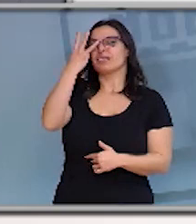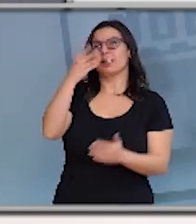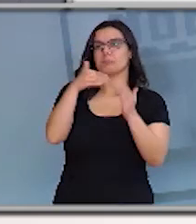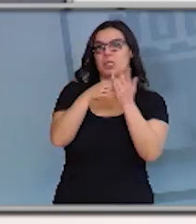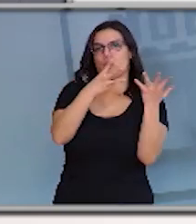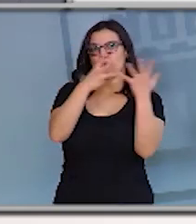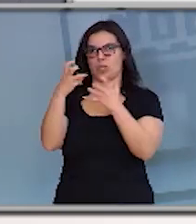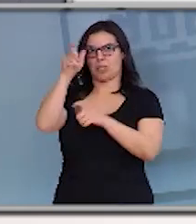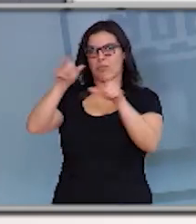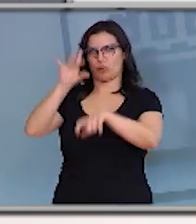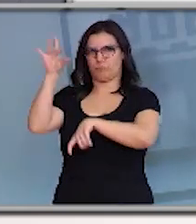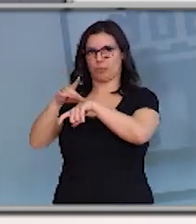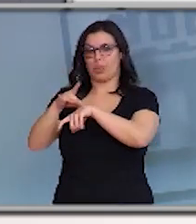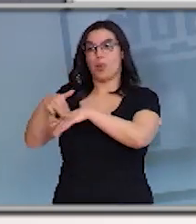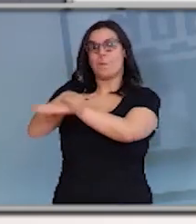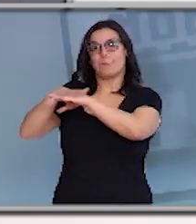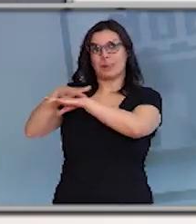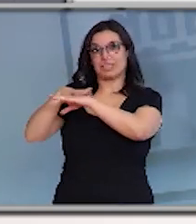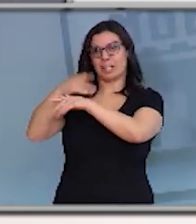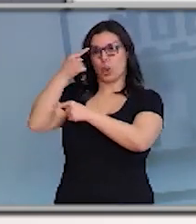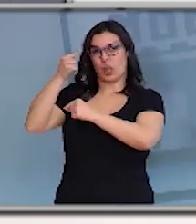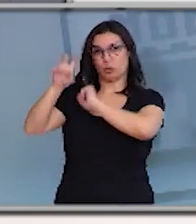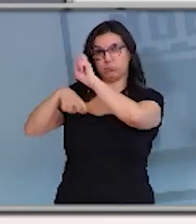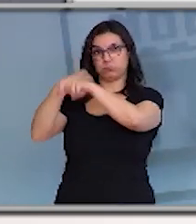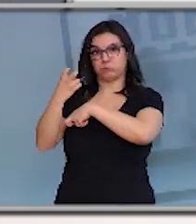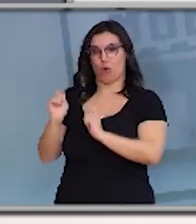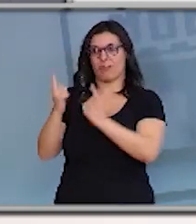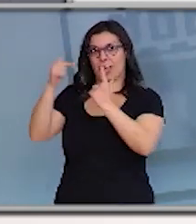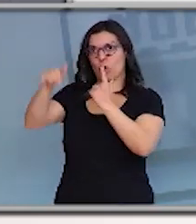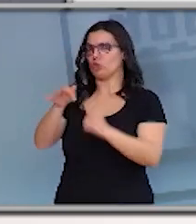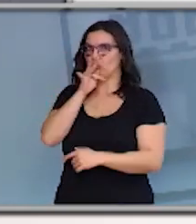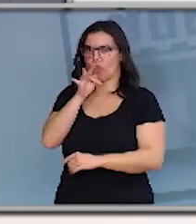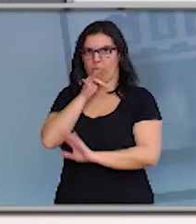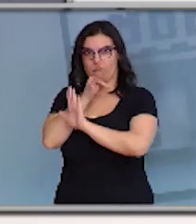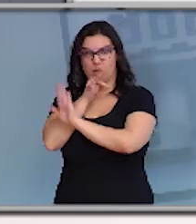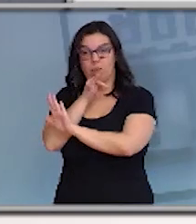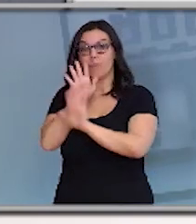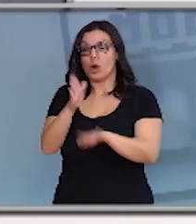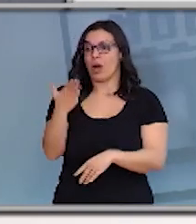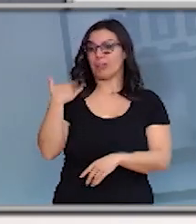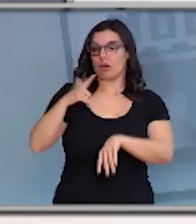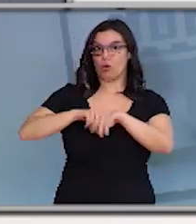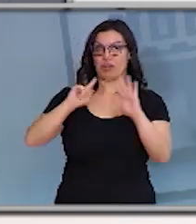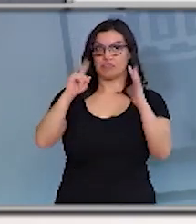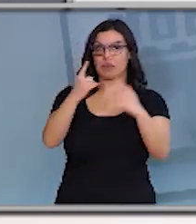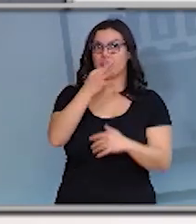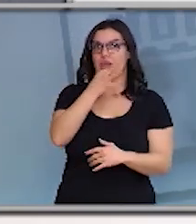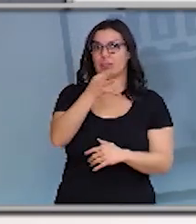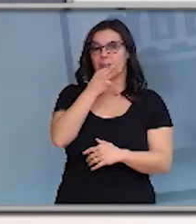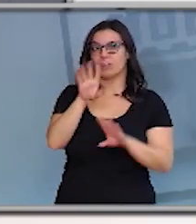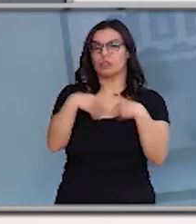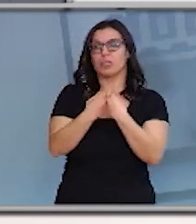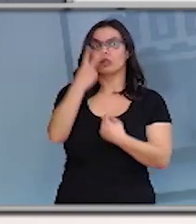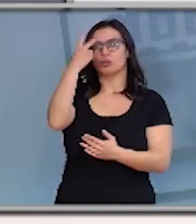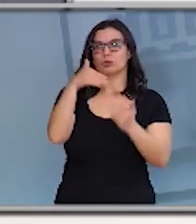casos. O Ministerio todavía non ha sacado os datos oficiales de hoxe, pero, ayer, ás seis da tarde, eran 2